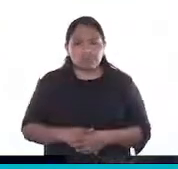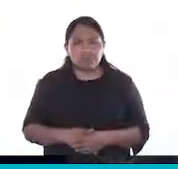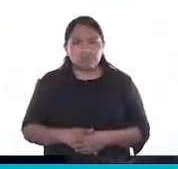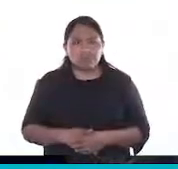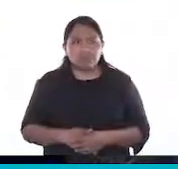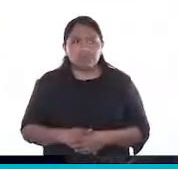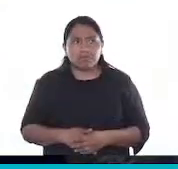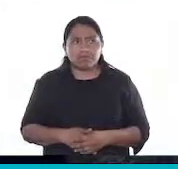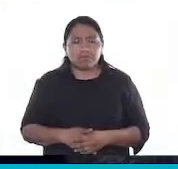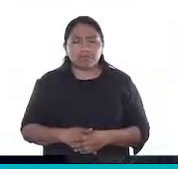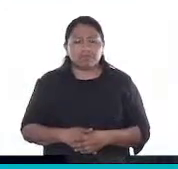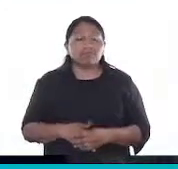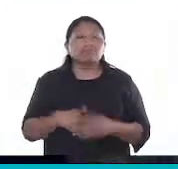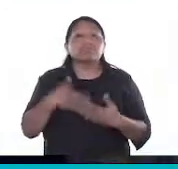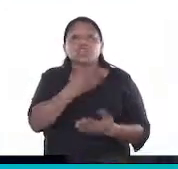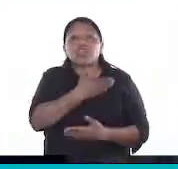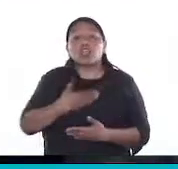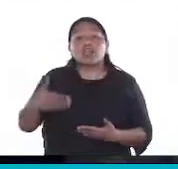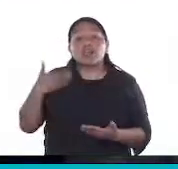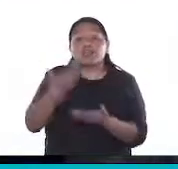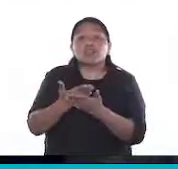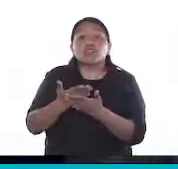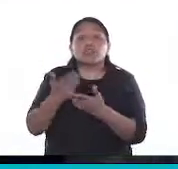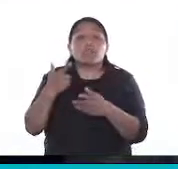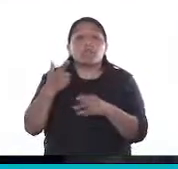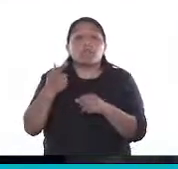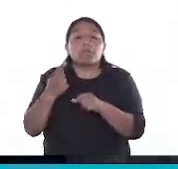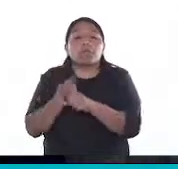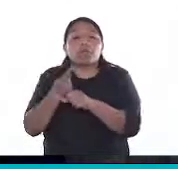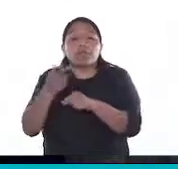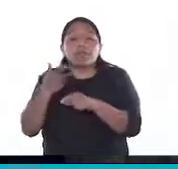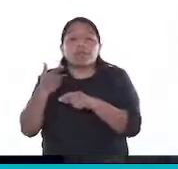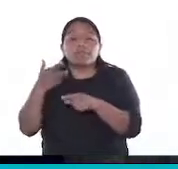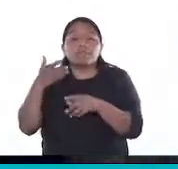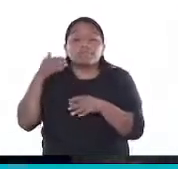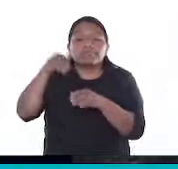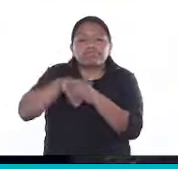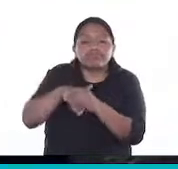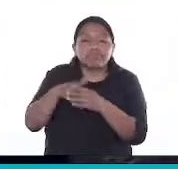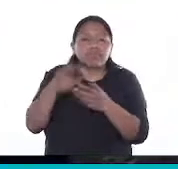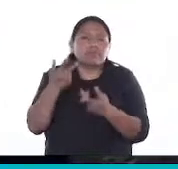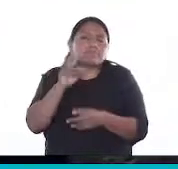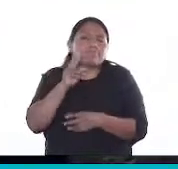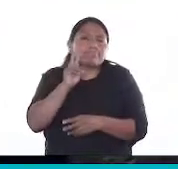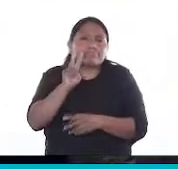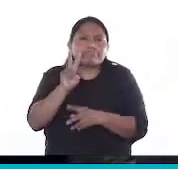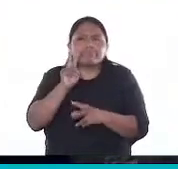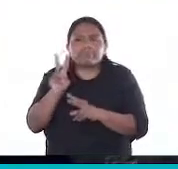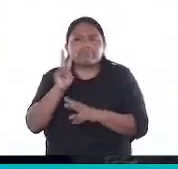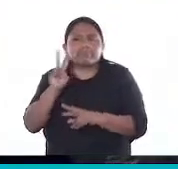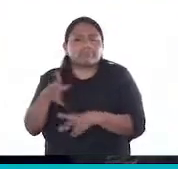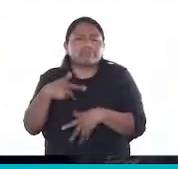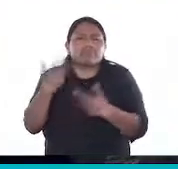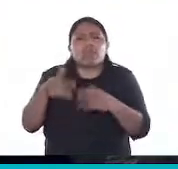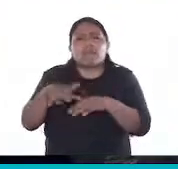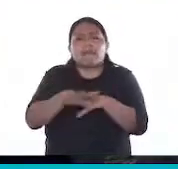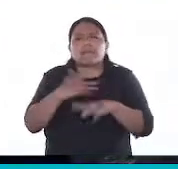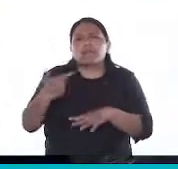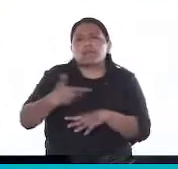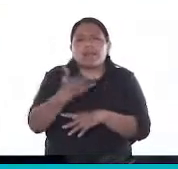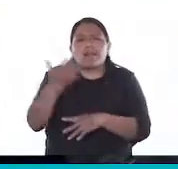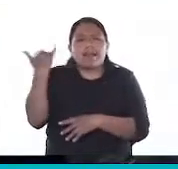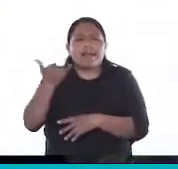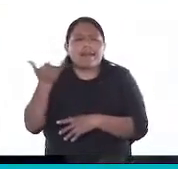Y el gobierno plantea que no pueden entrar a redes sociales, sin embargo, vemos permanentemente en cuanto a red social hay,